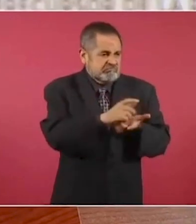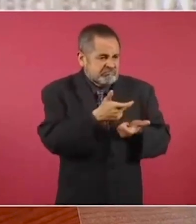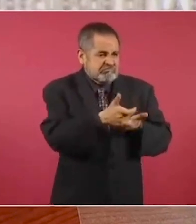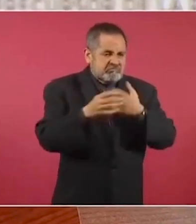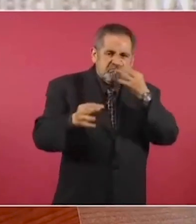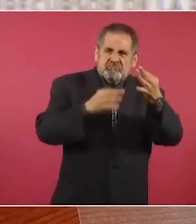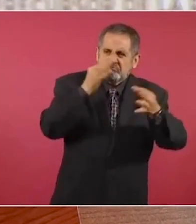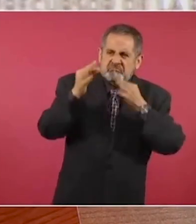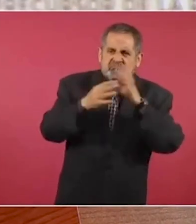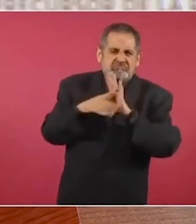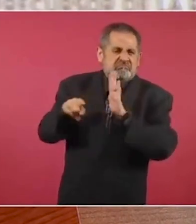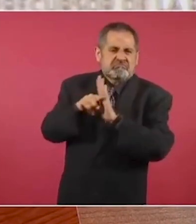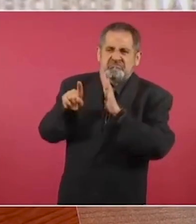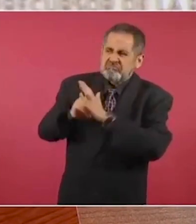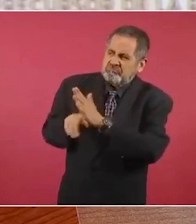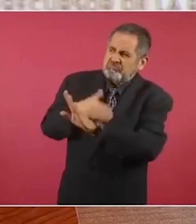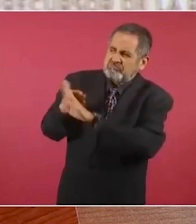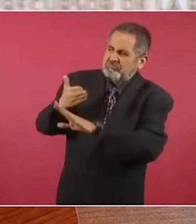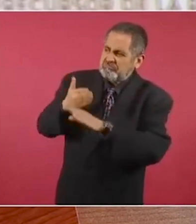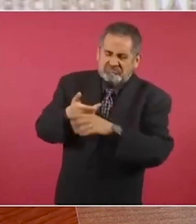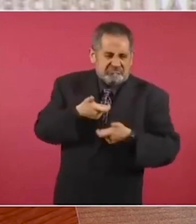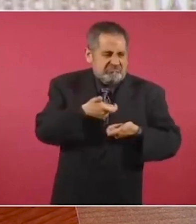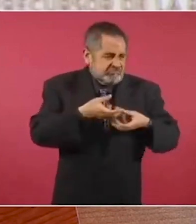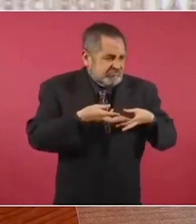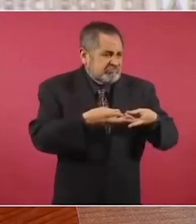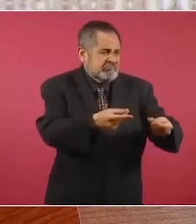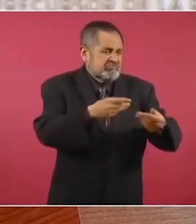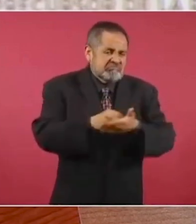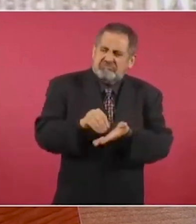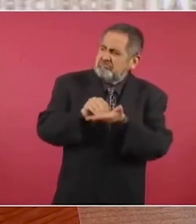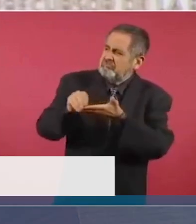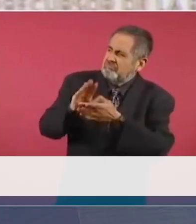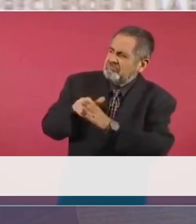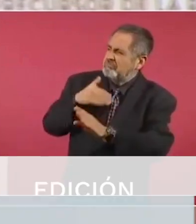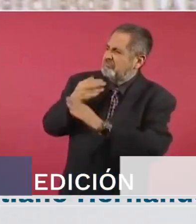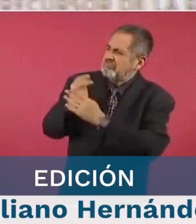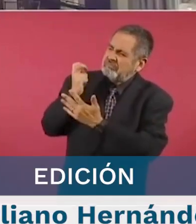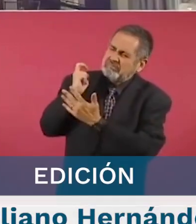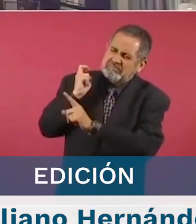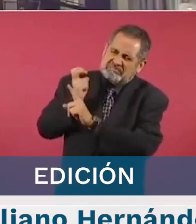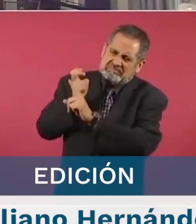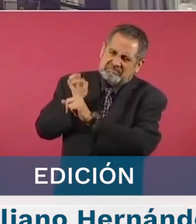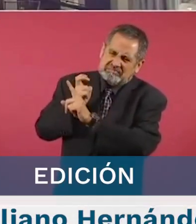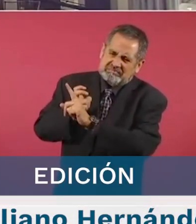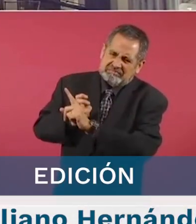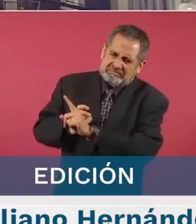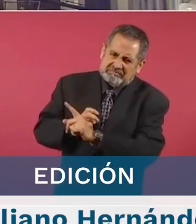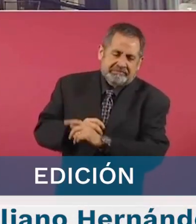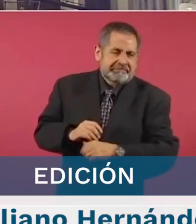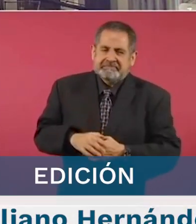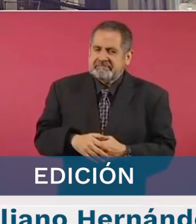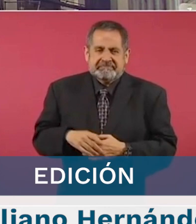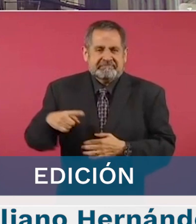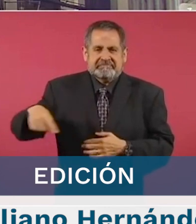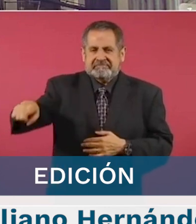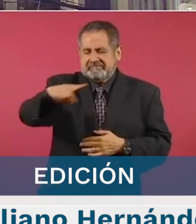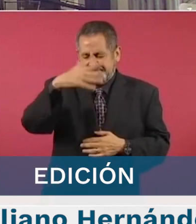sucia, calumniar, no,